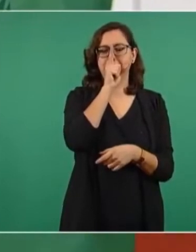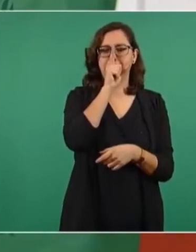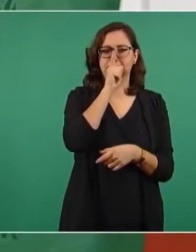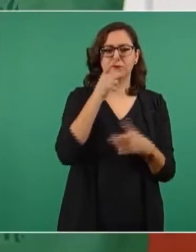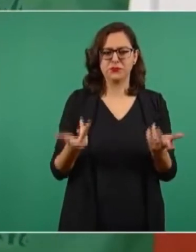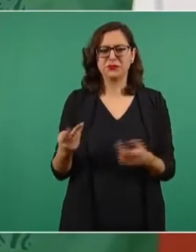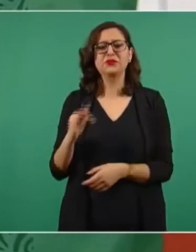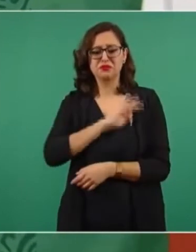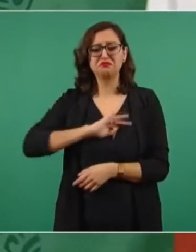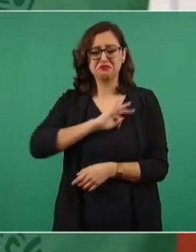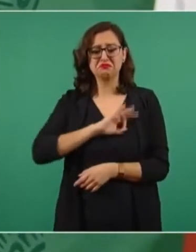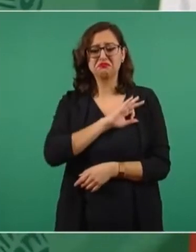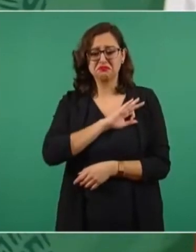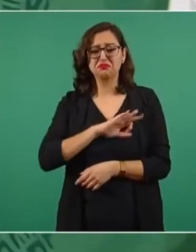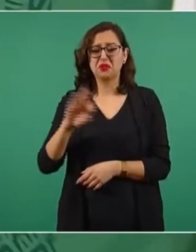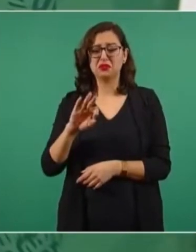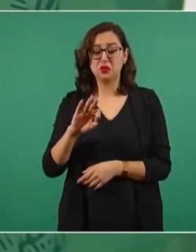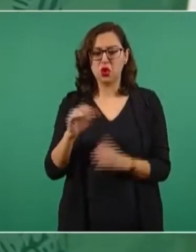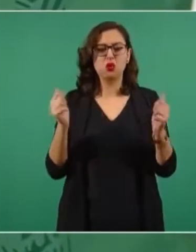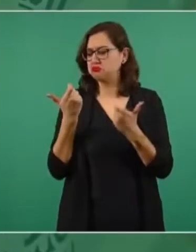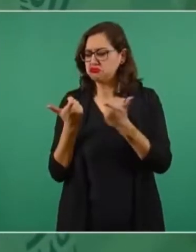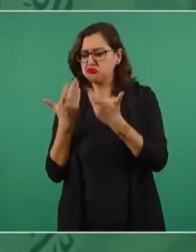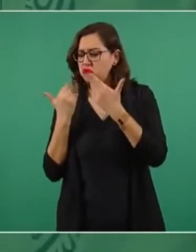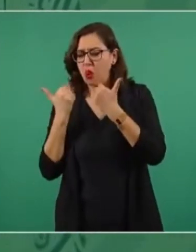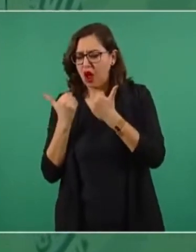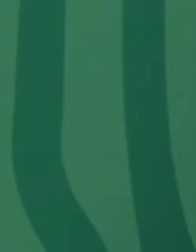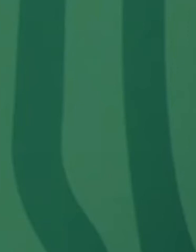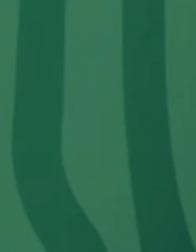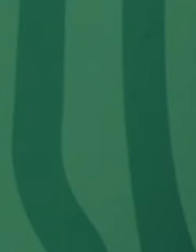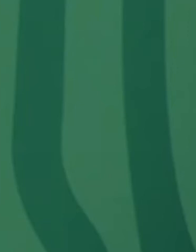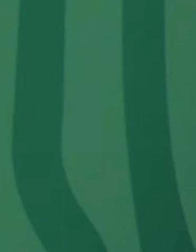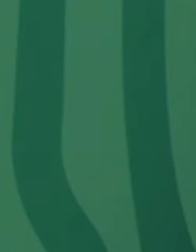el dinero, sin lo material, o teniendo el dinero para lo básico.